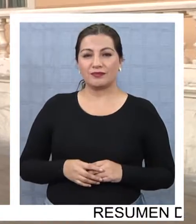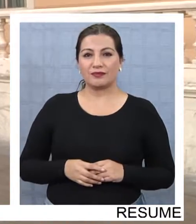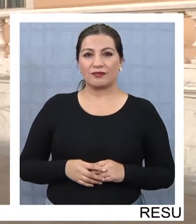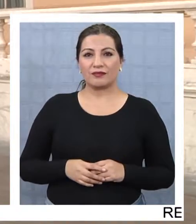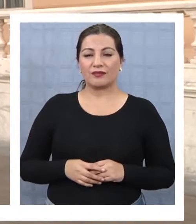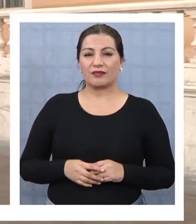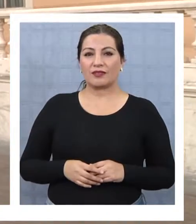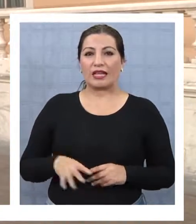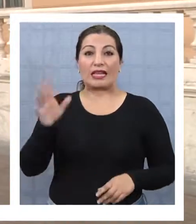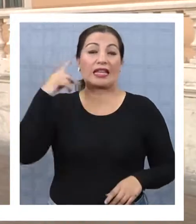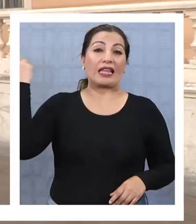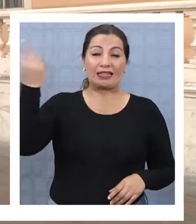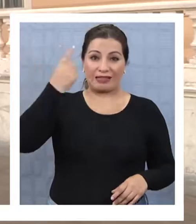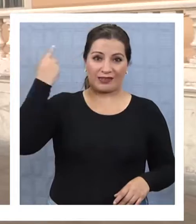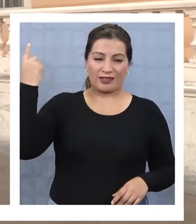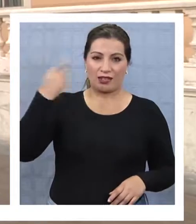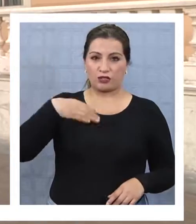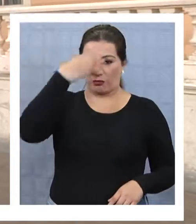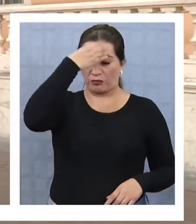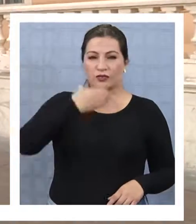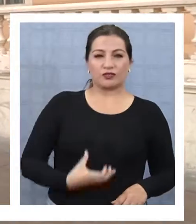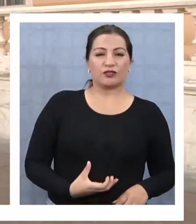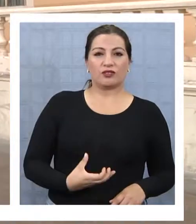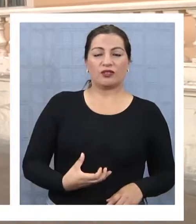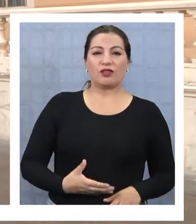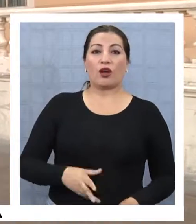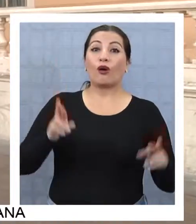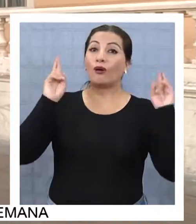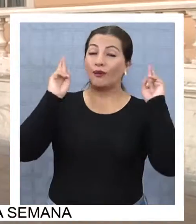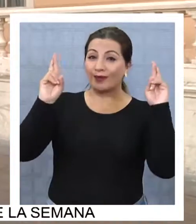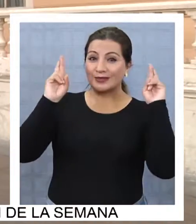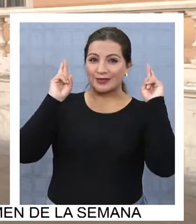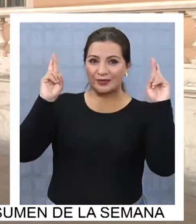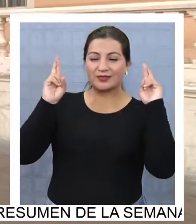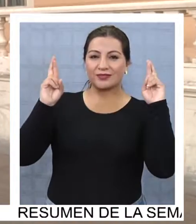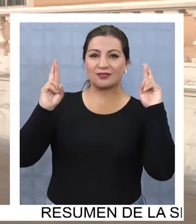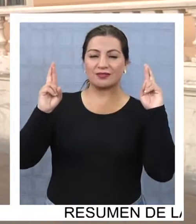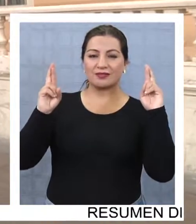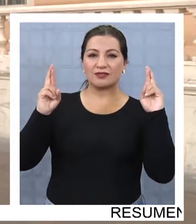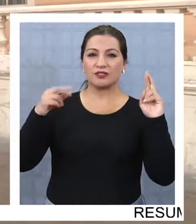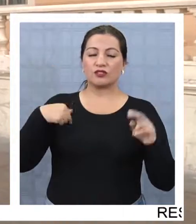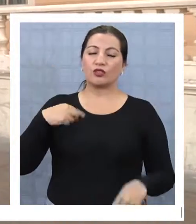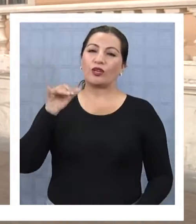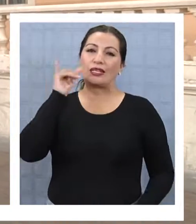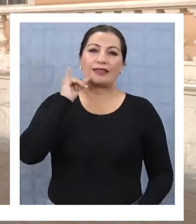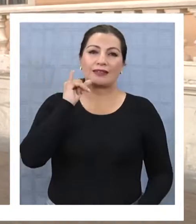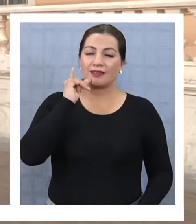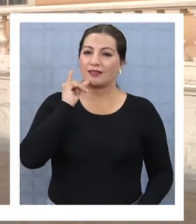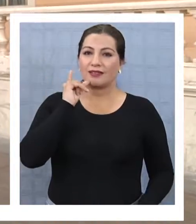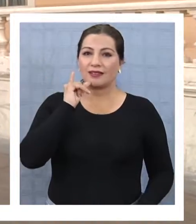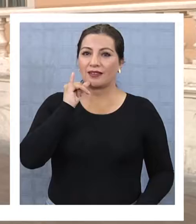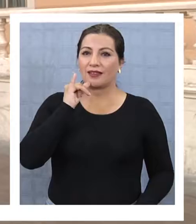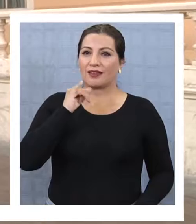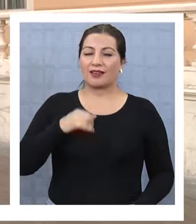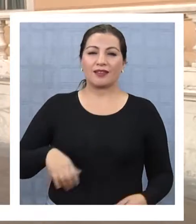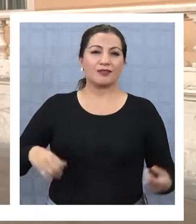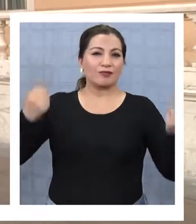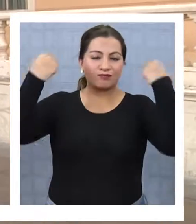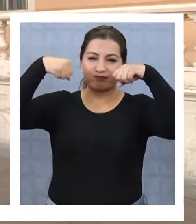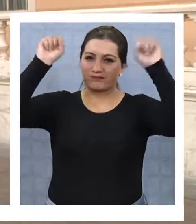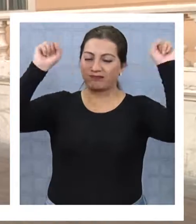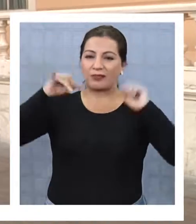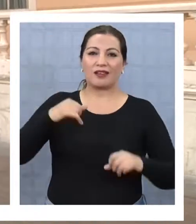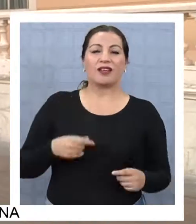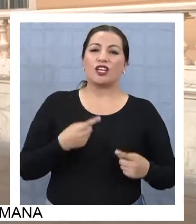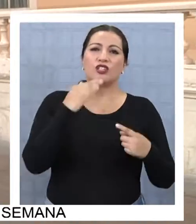Como colectivo, digamos, como personas deseamos, ojalá. Yo veo aquí en Iquique que es campeón en varias disciplinas.